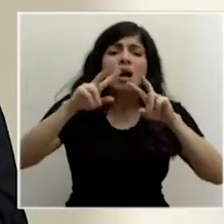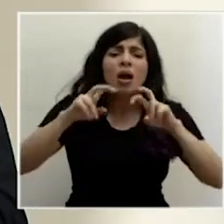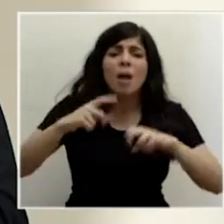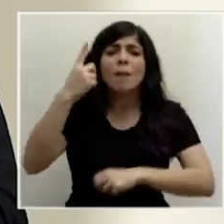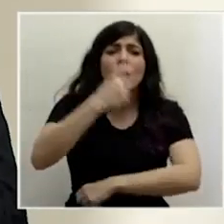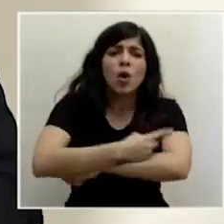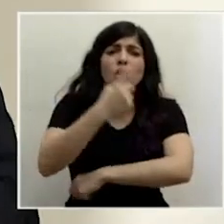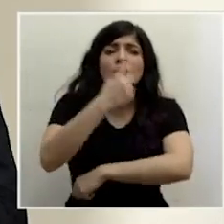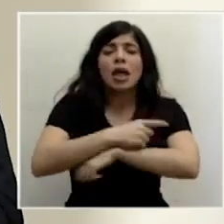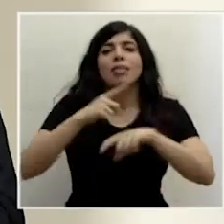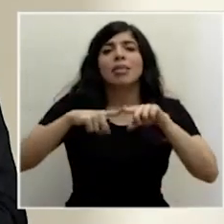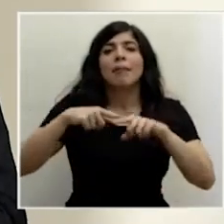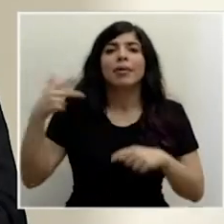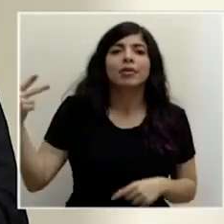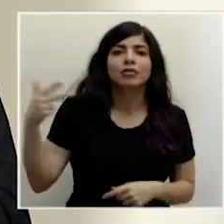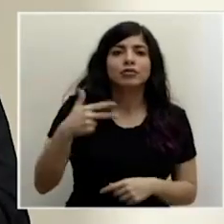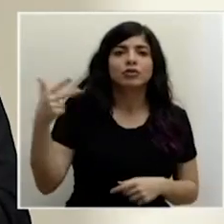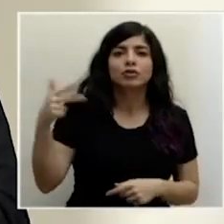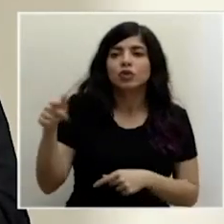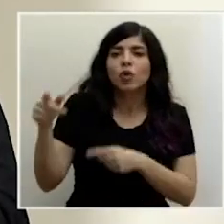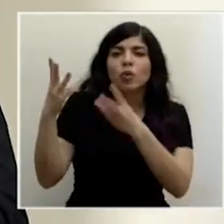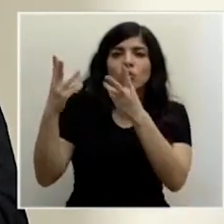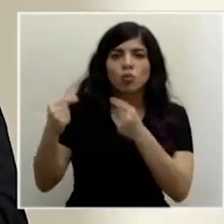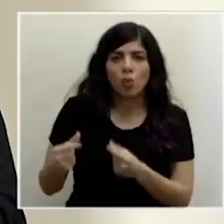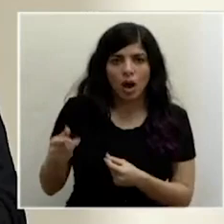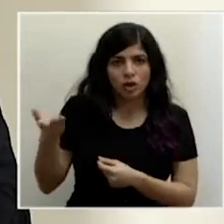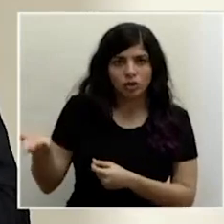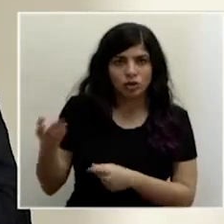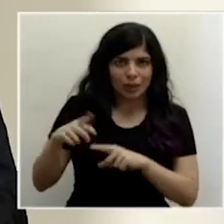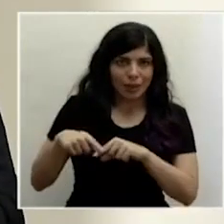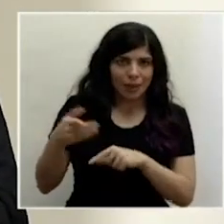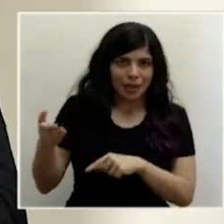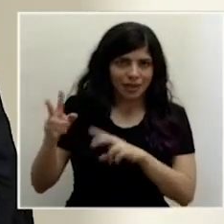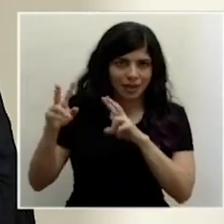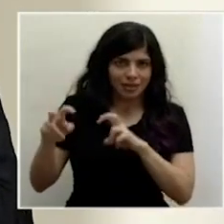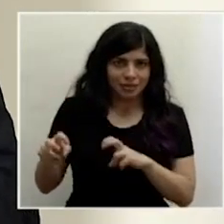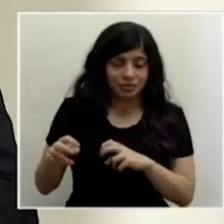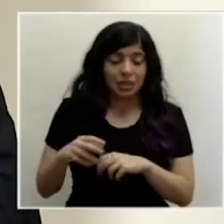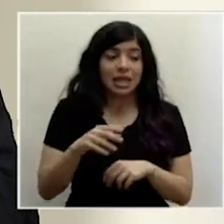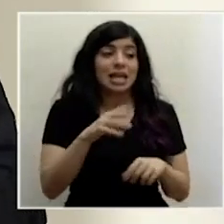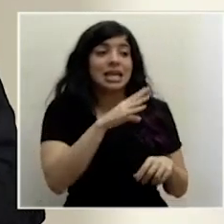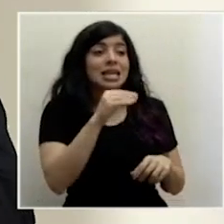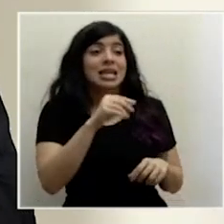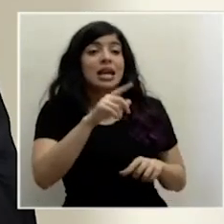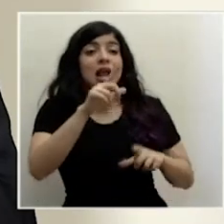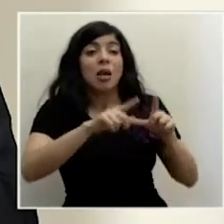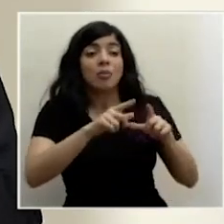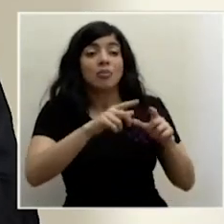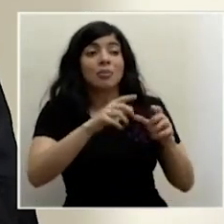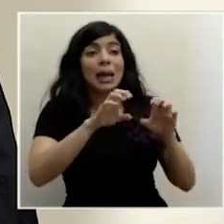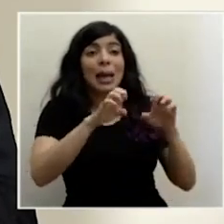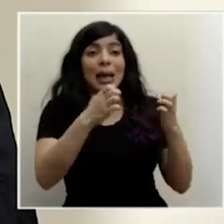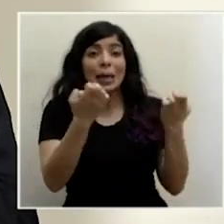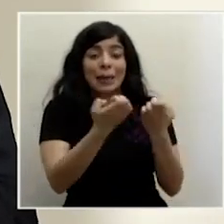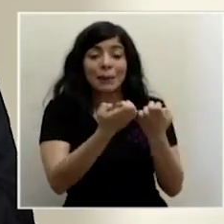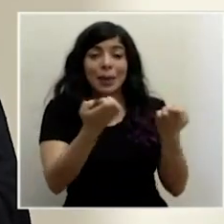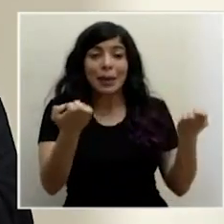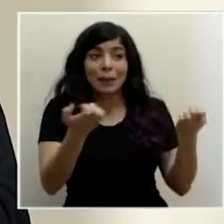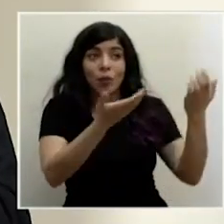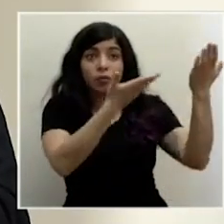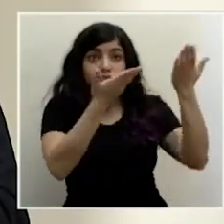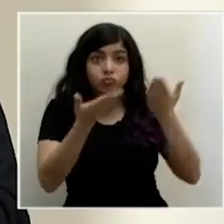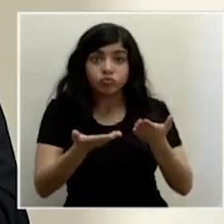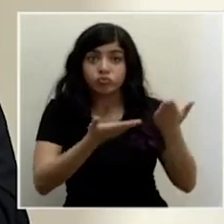llegando. Con respecto a la descentralización de las pruebas, conforme van llegando los equipos se han estado